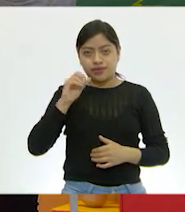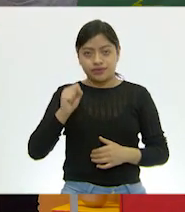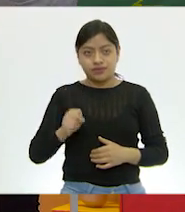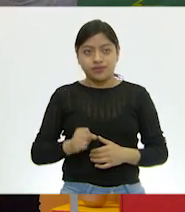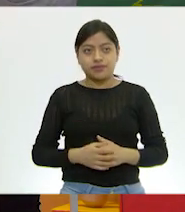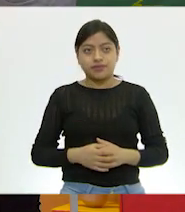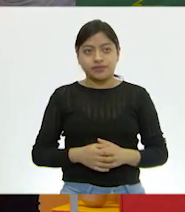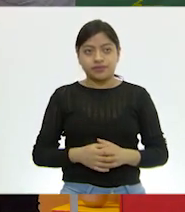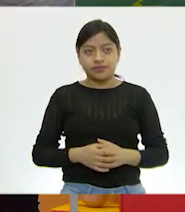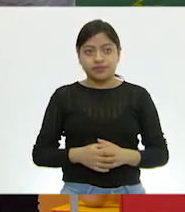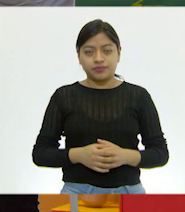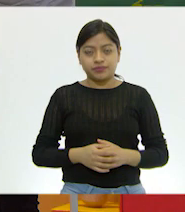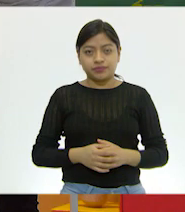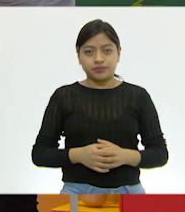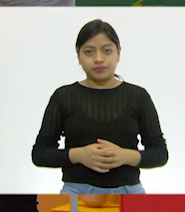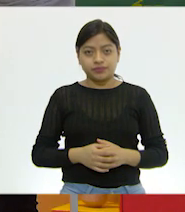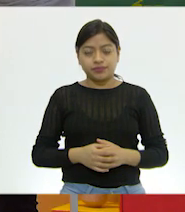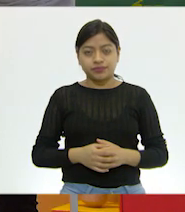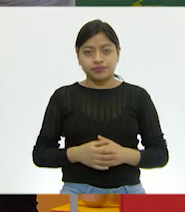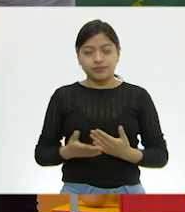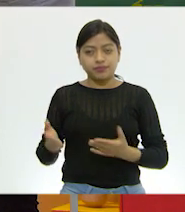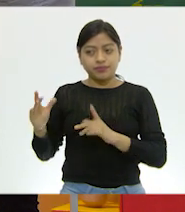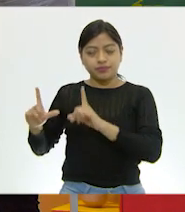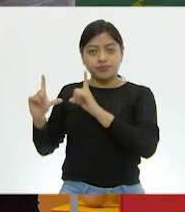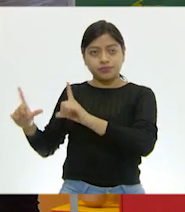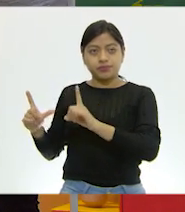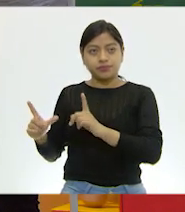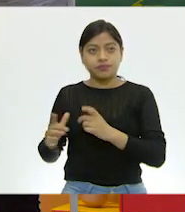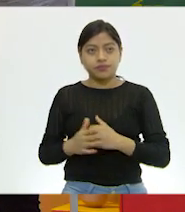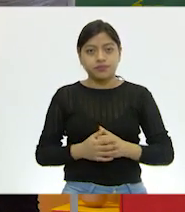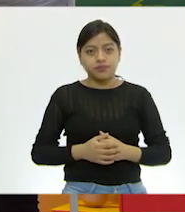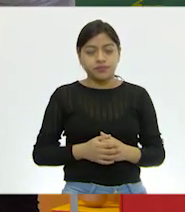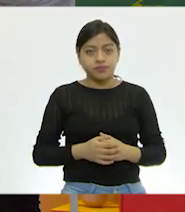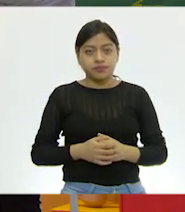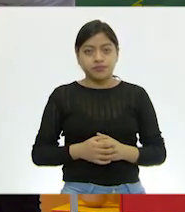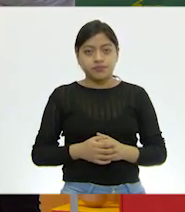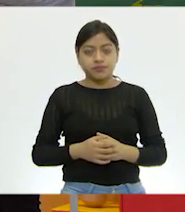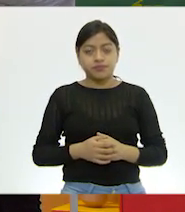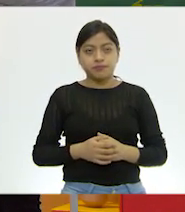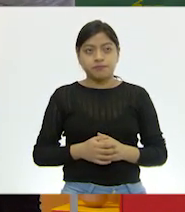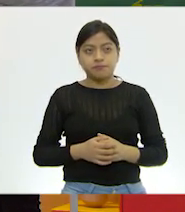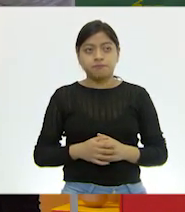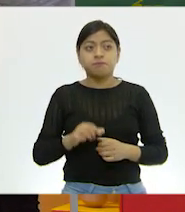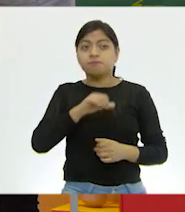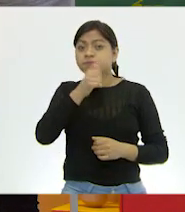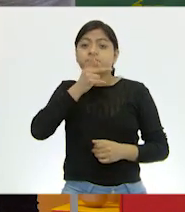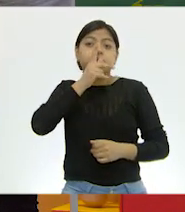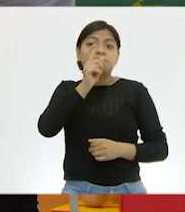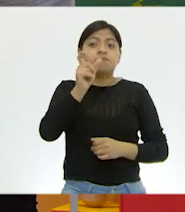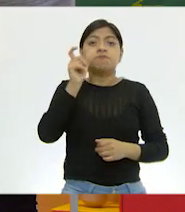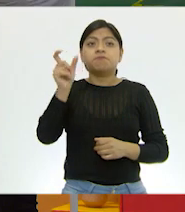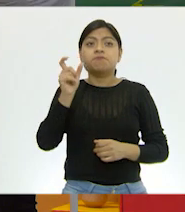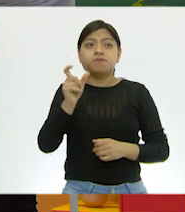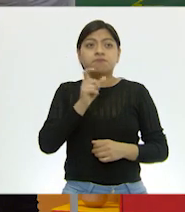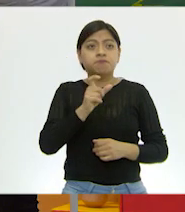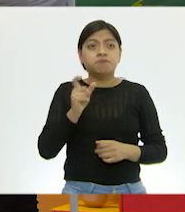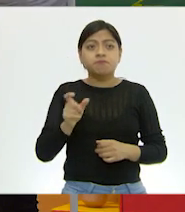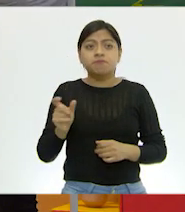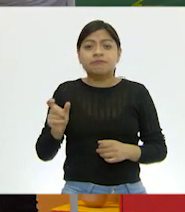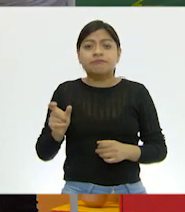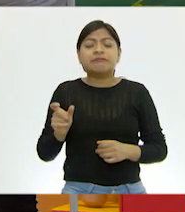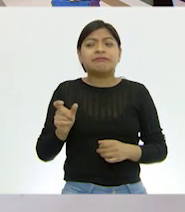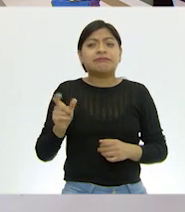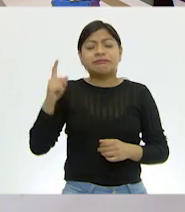aquí en grande. Ok, perfecto. Y el resto me podría